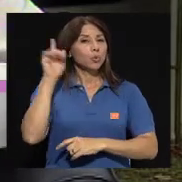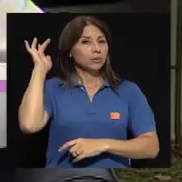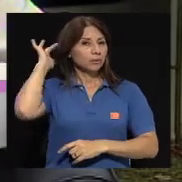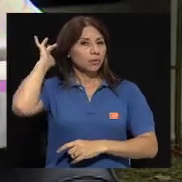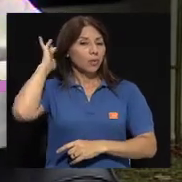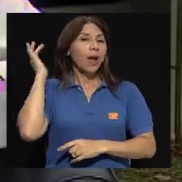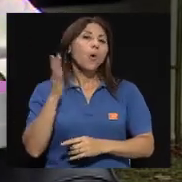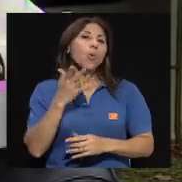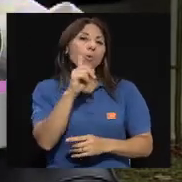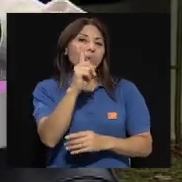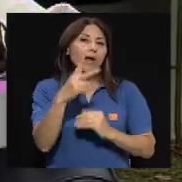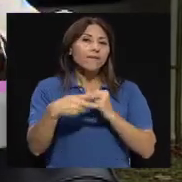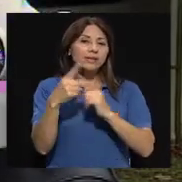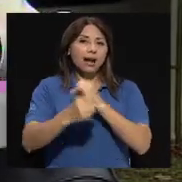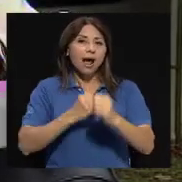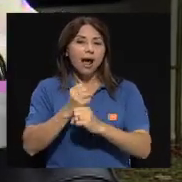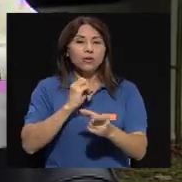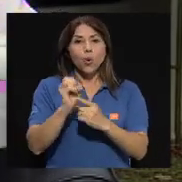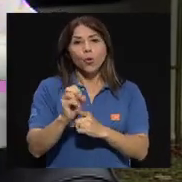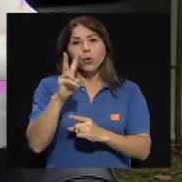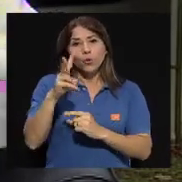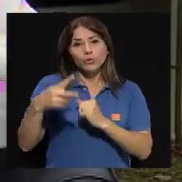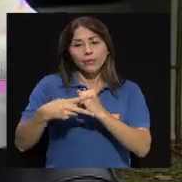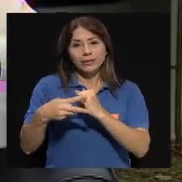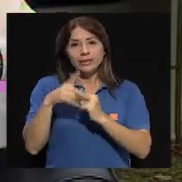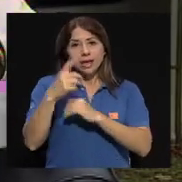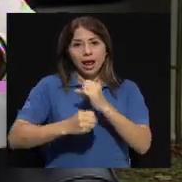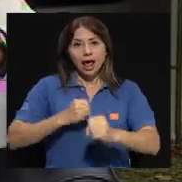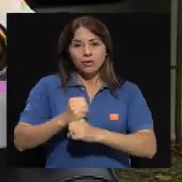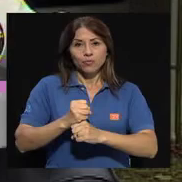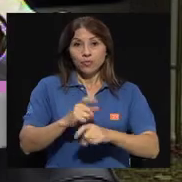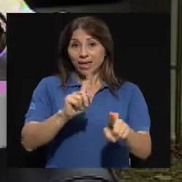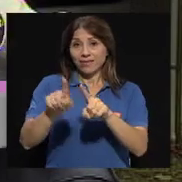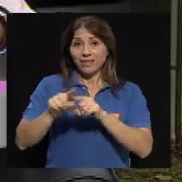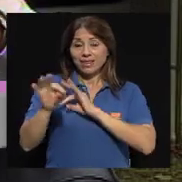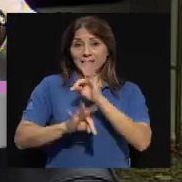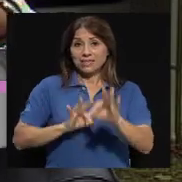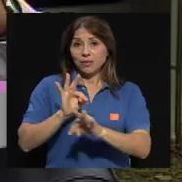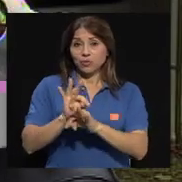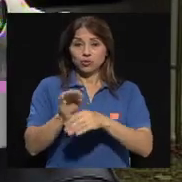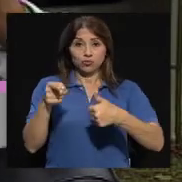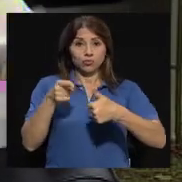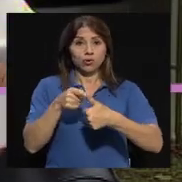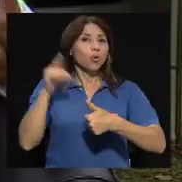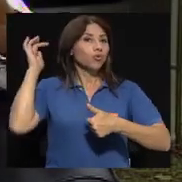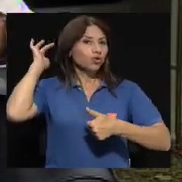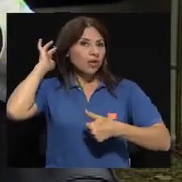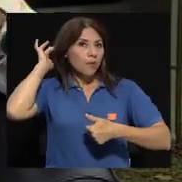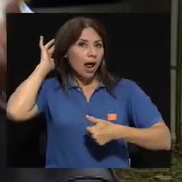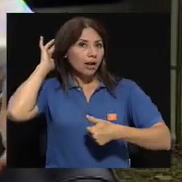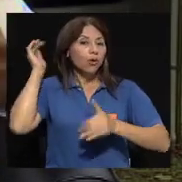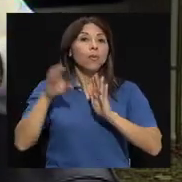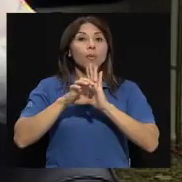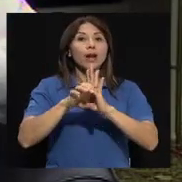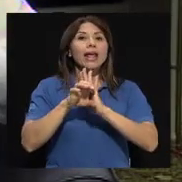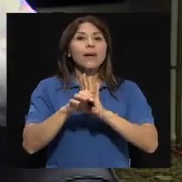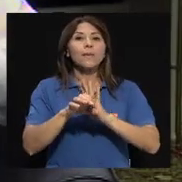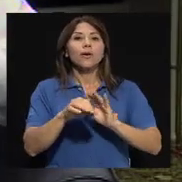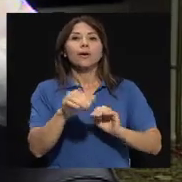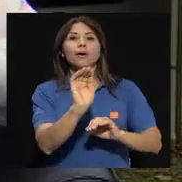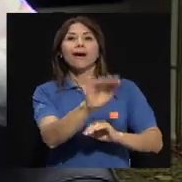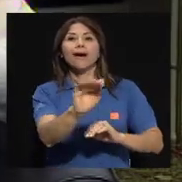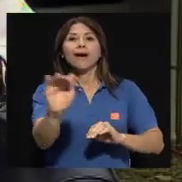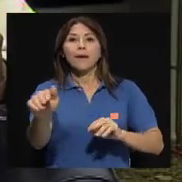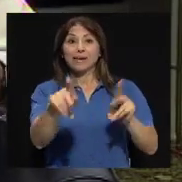educativos. Hay varios tipos, puede ser un simulacro de tipo avisándole o no avisándole a la población,